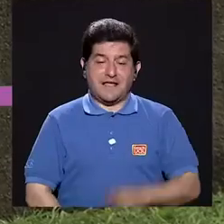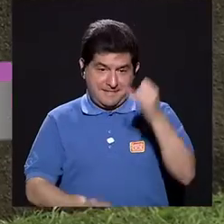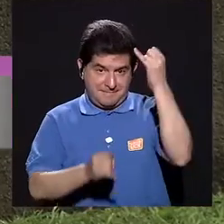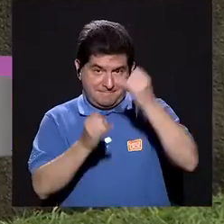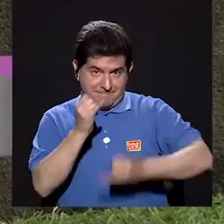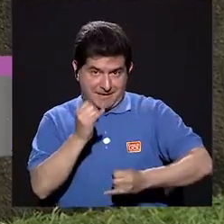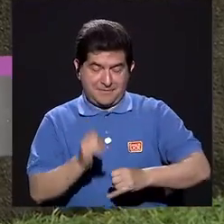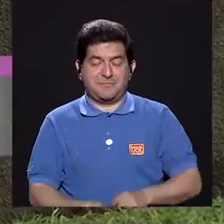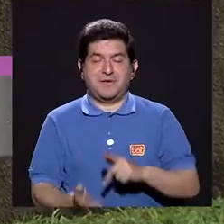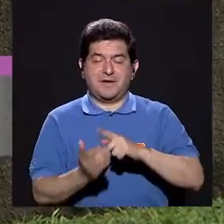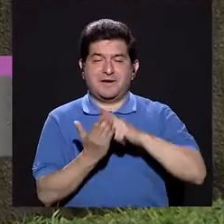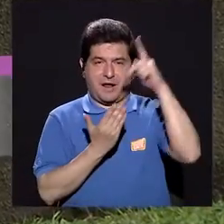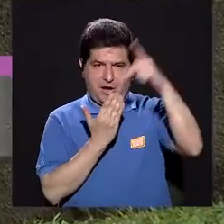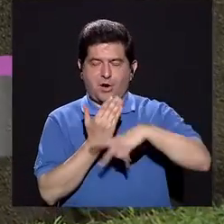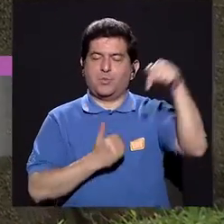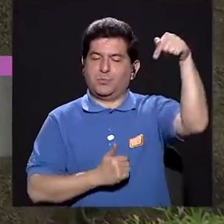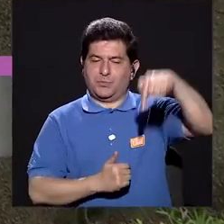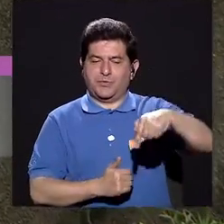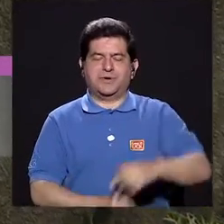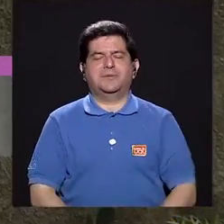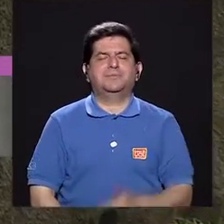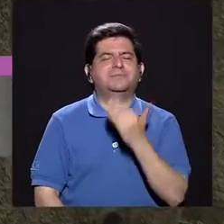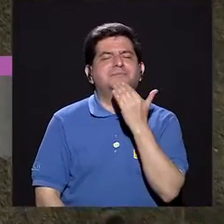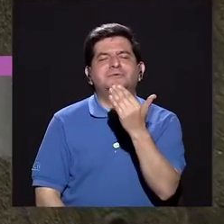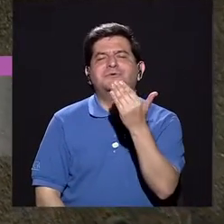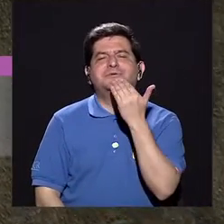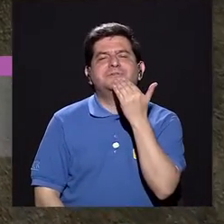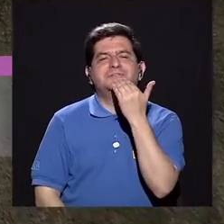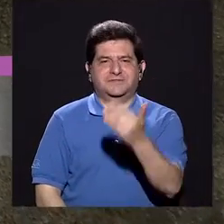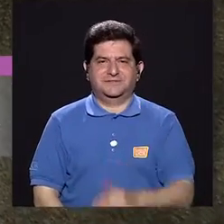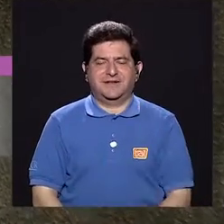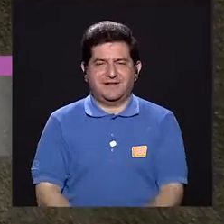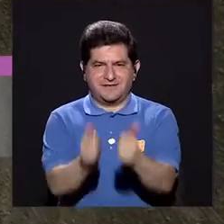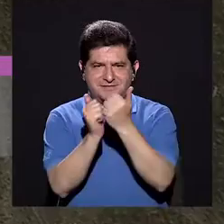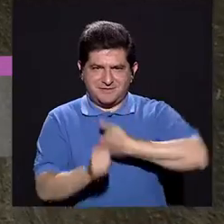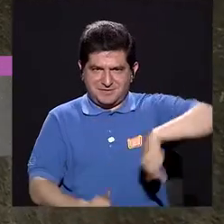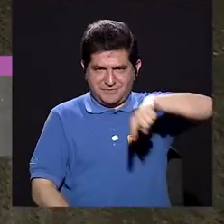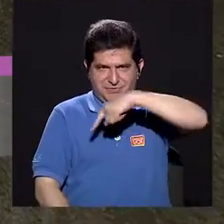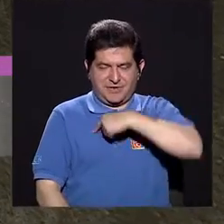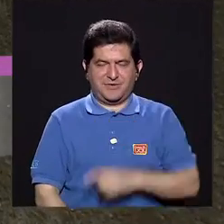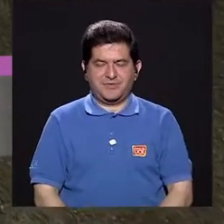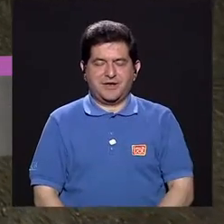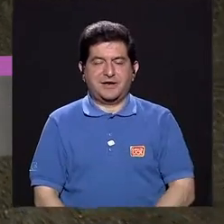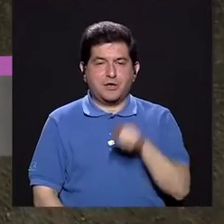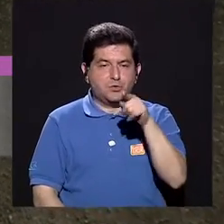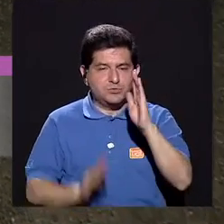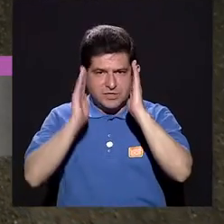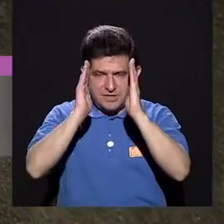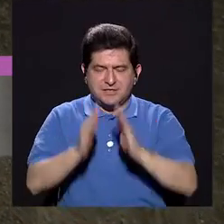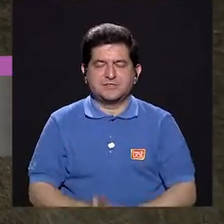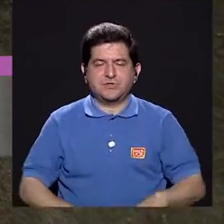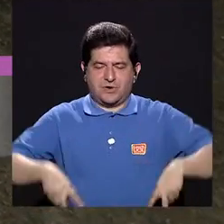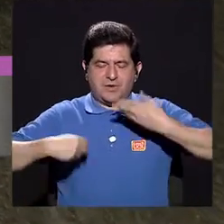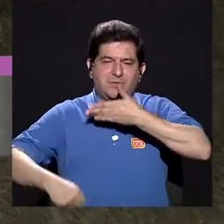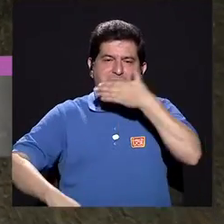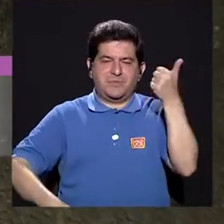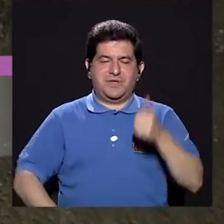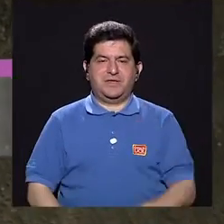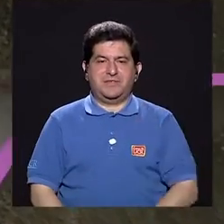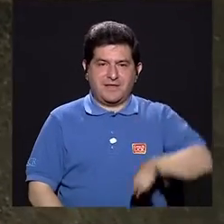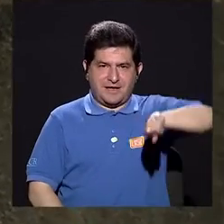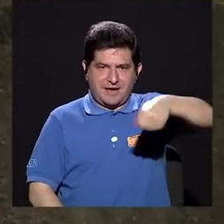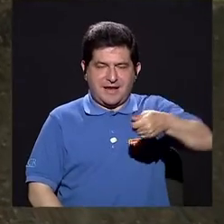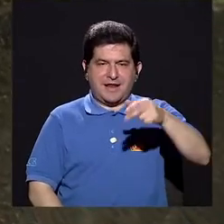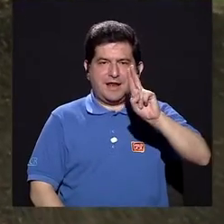Bueno, y con esto terminamos el capítulo de hoy. Muchísimas gracias por acompañarnos por su sintonía en Vivir